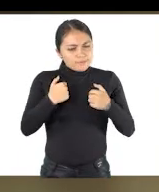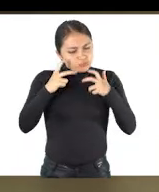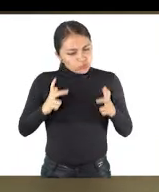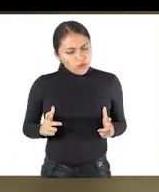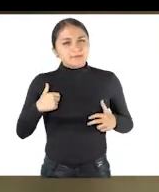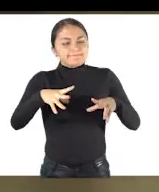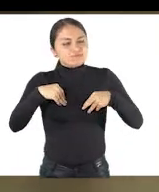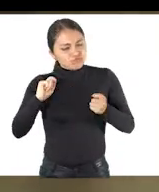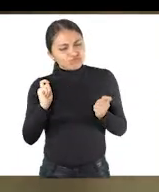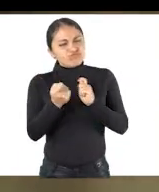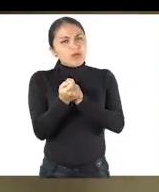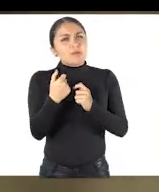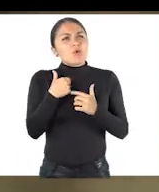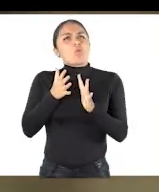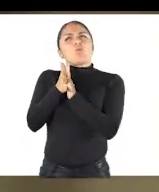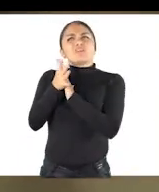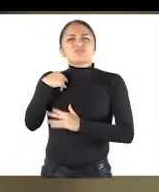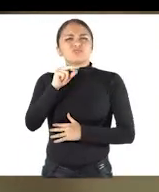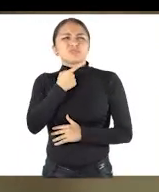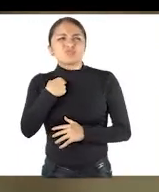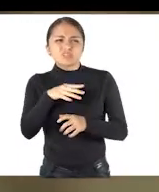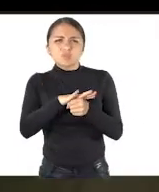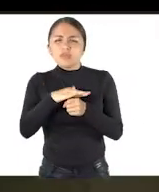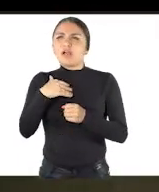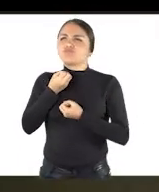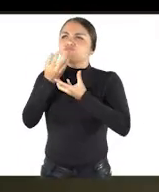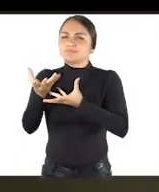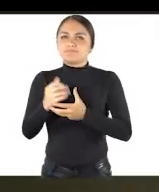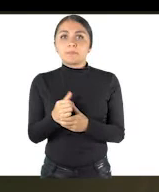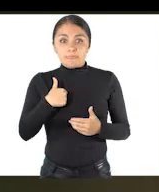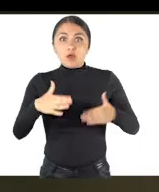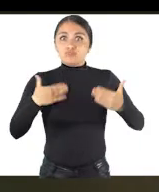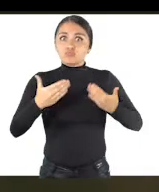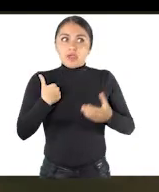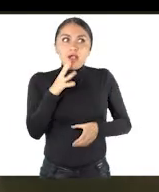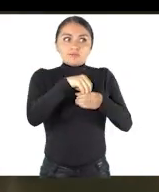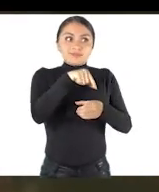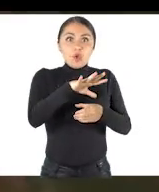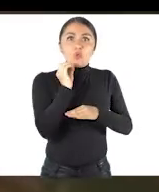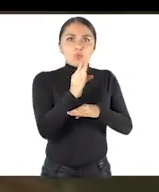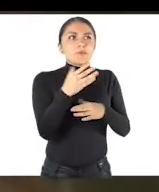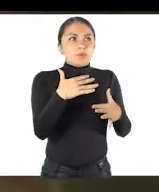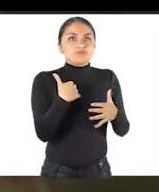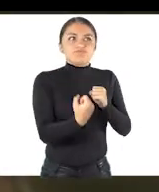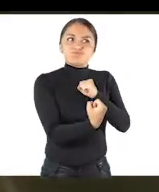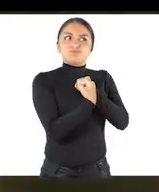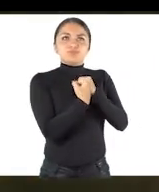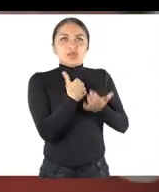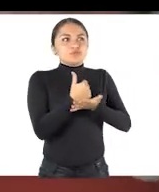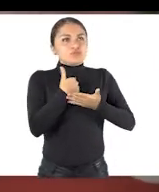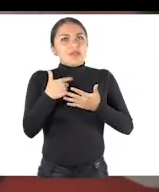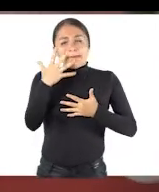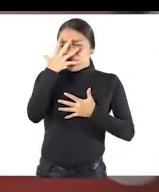cuidar mi cuerpo, a aceptar mis cambios y a hablar sobre lo que me molesta. Estoy muy contenta de pertenecer a este club ya que me